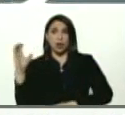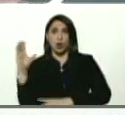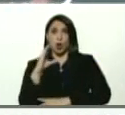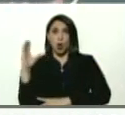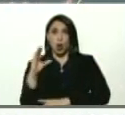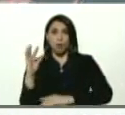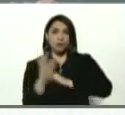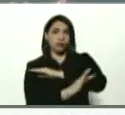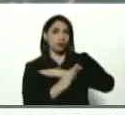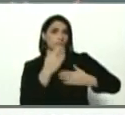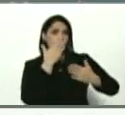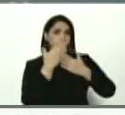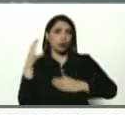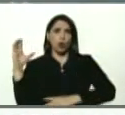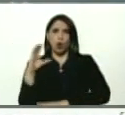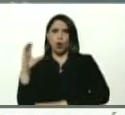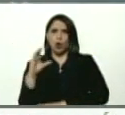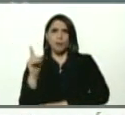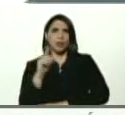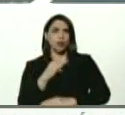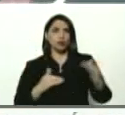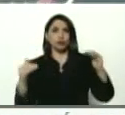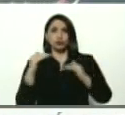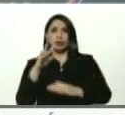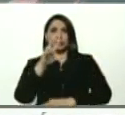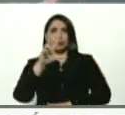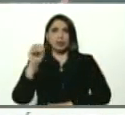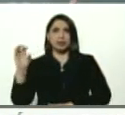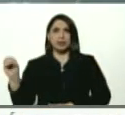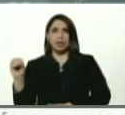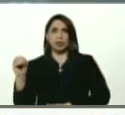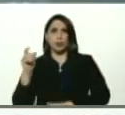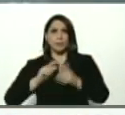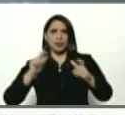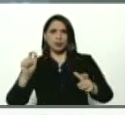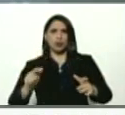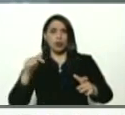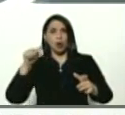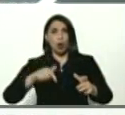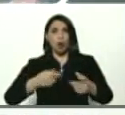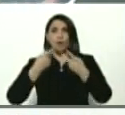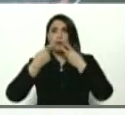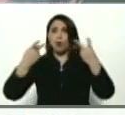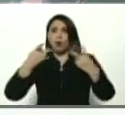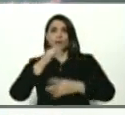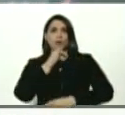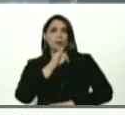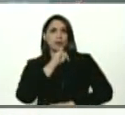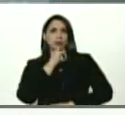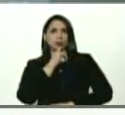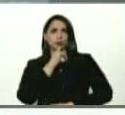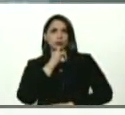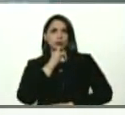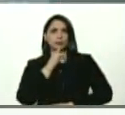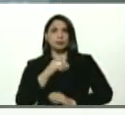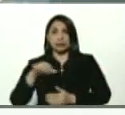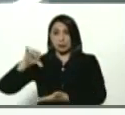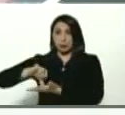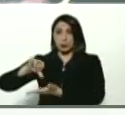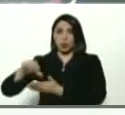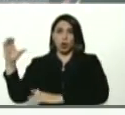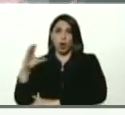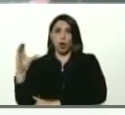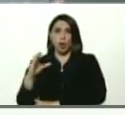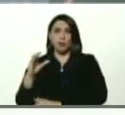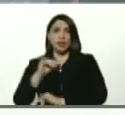frontera de Colombia no pasen de trescientos casos. Fíjate hoy, están en las noticias, que en Barranquilla ya